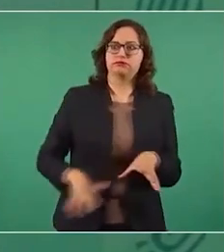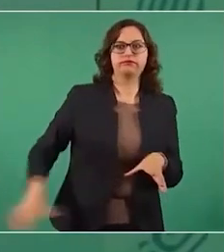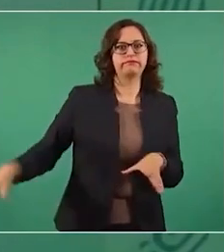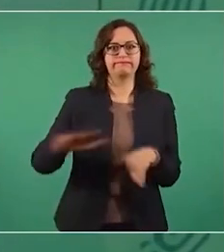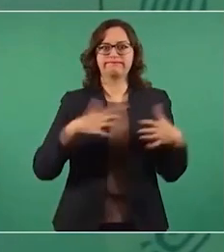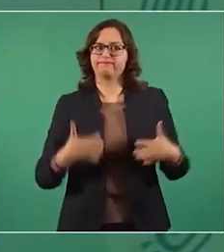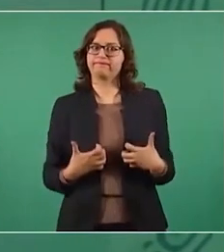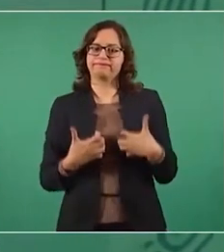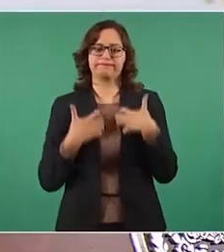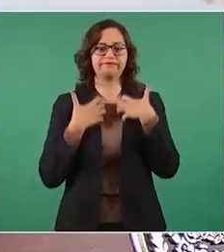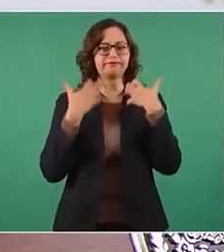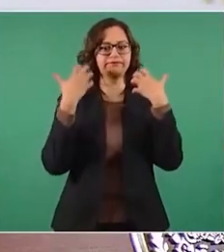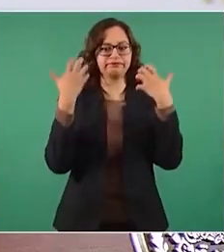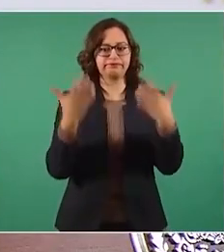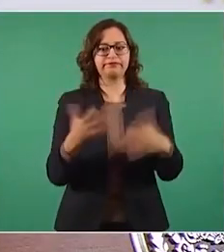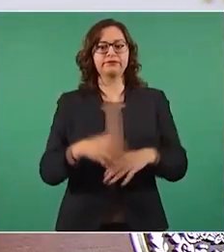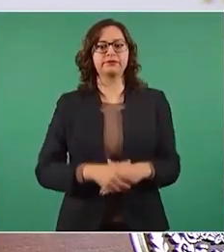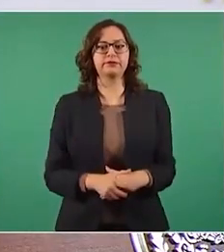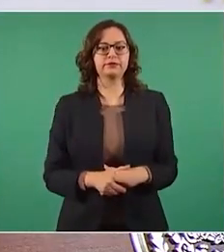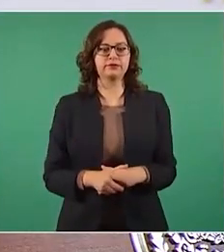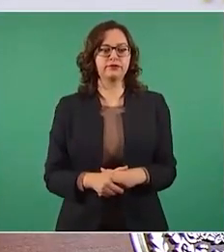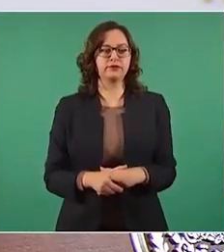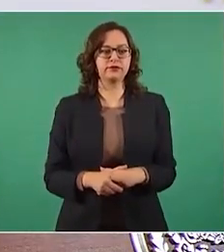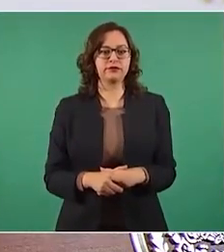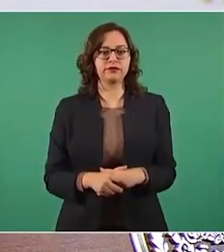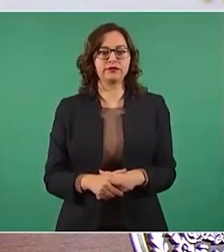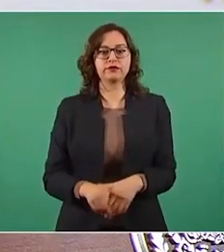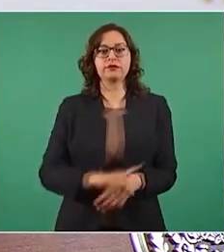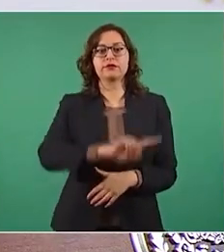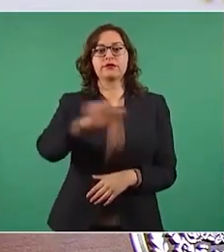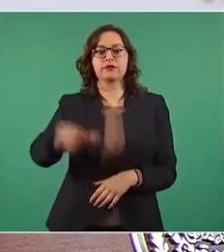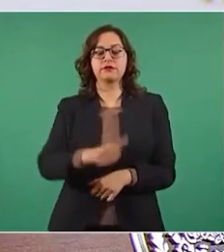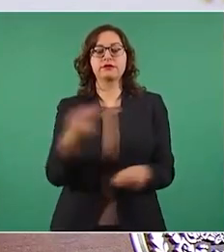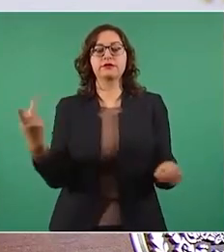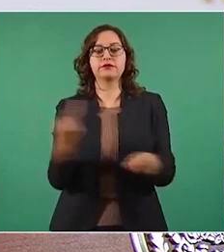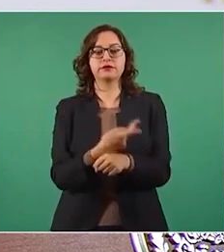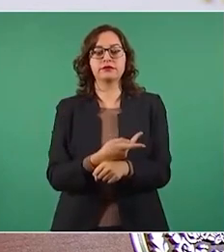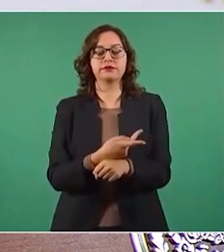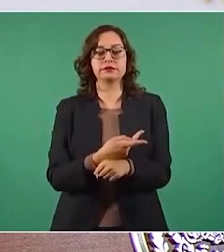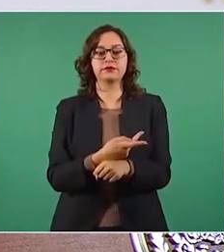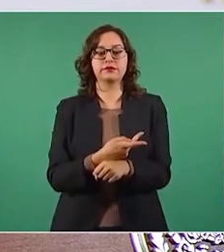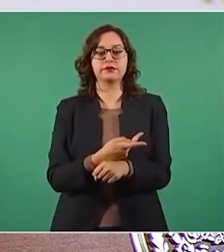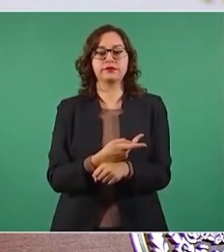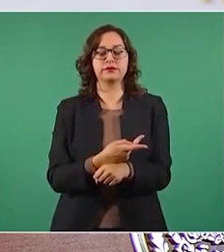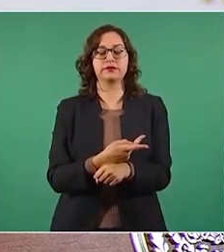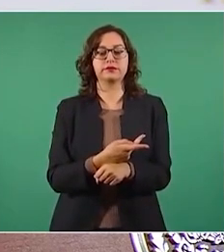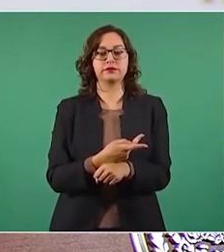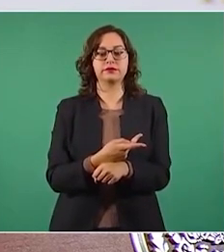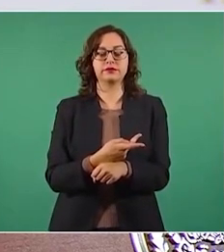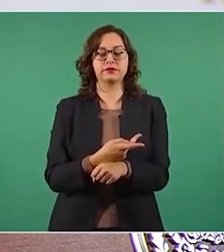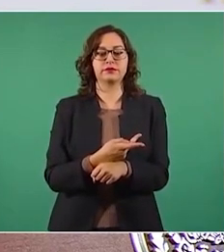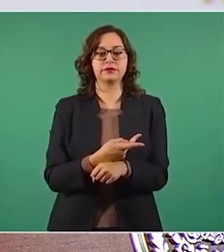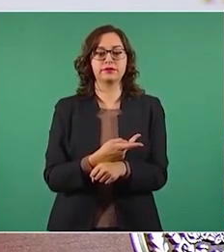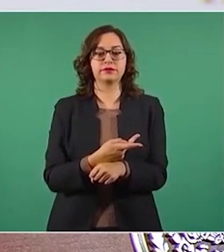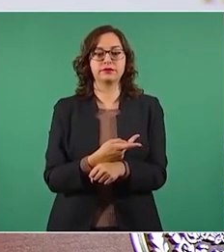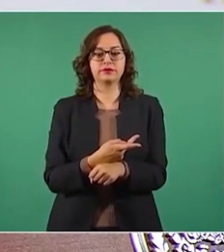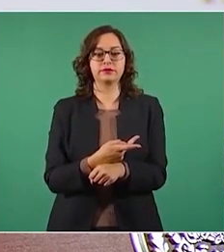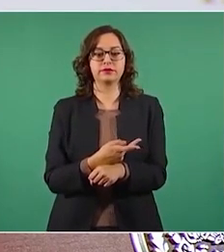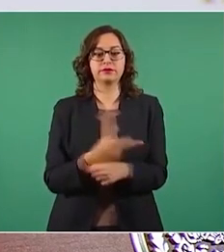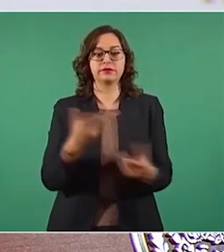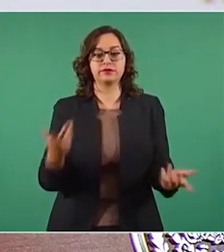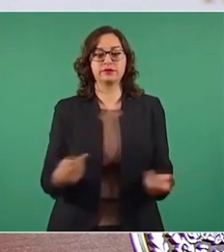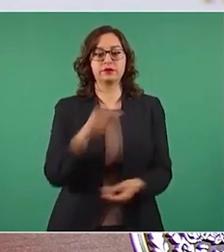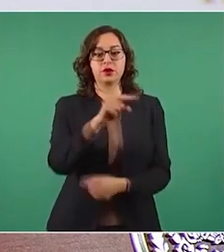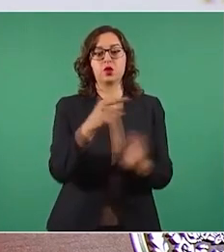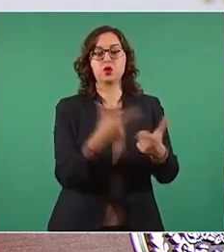Luego pierde la presidencia por primera vez el